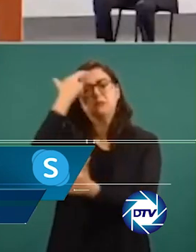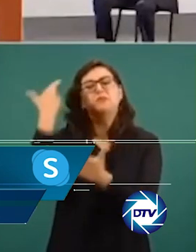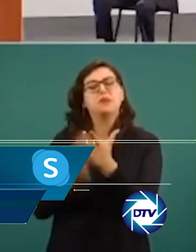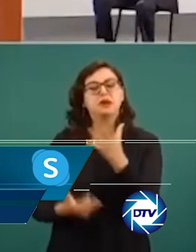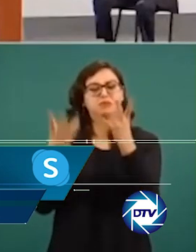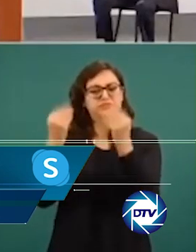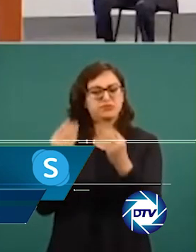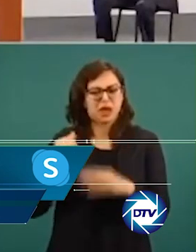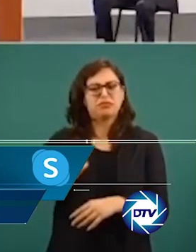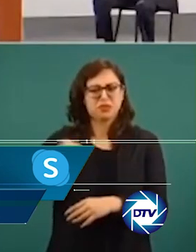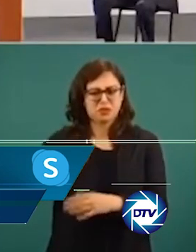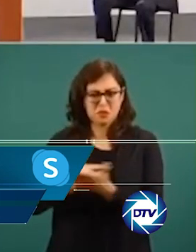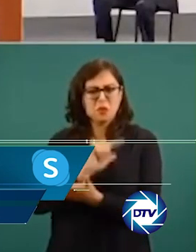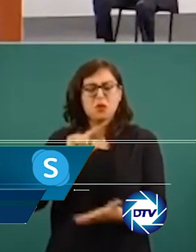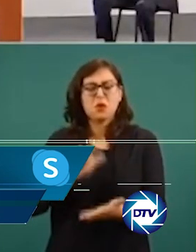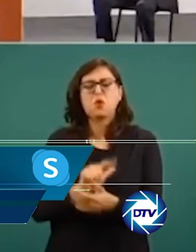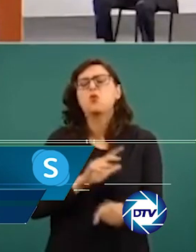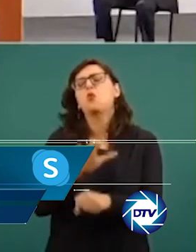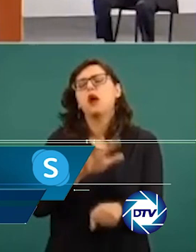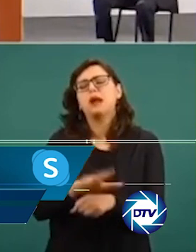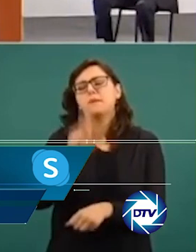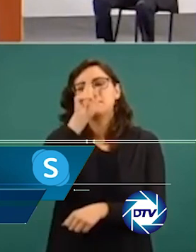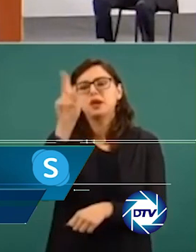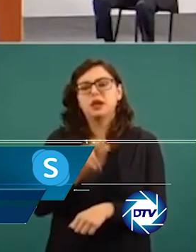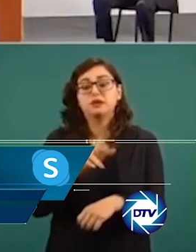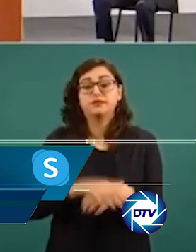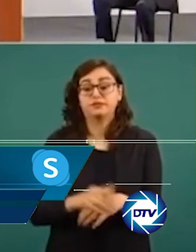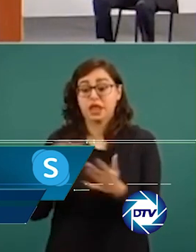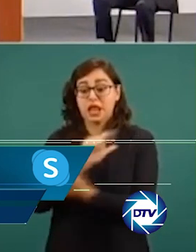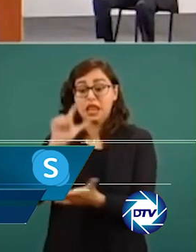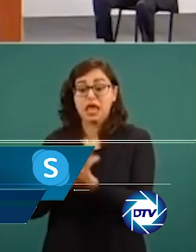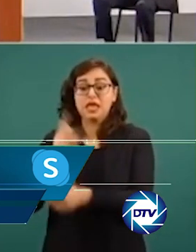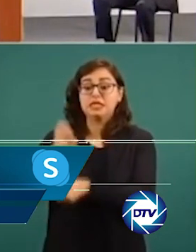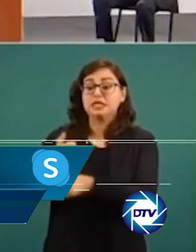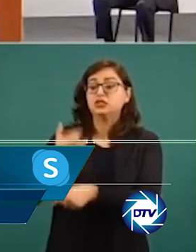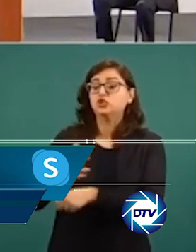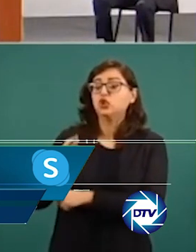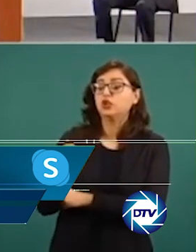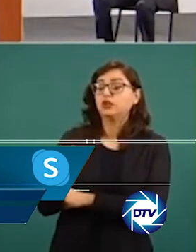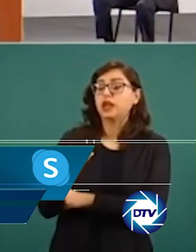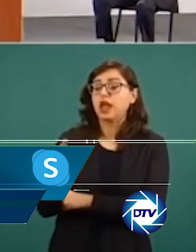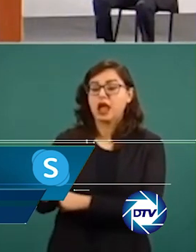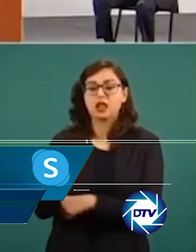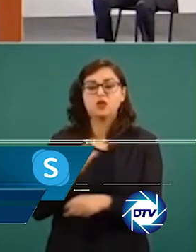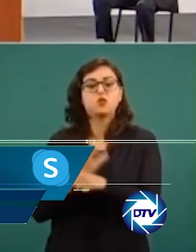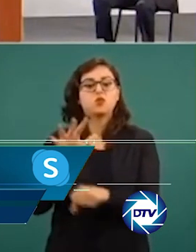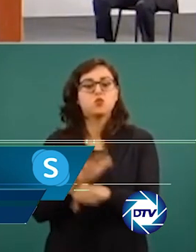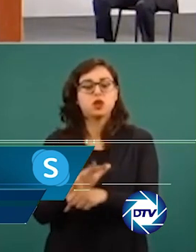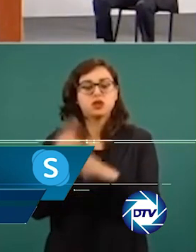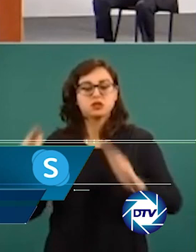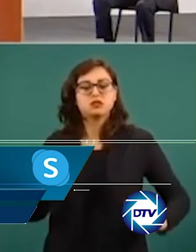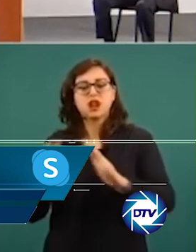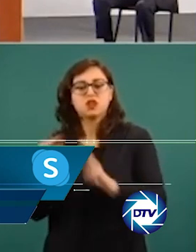descalificar a la prensa, critica y amenaza a las instituciones que se le oponen. Incluso, fíjate,